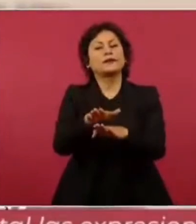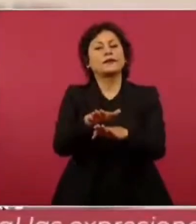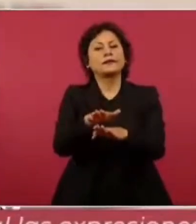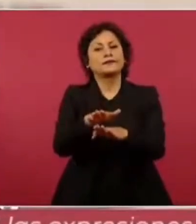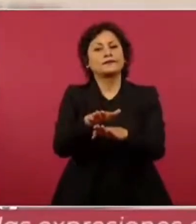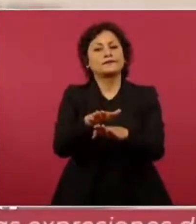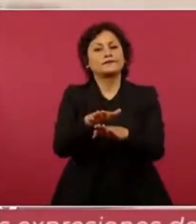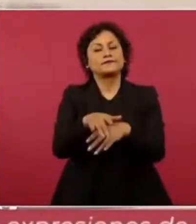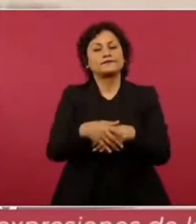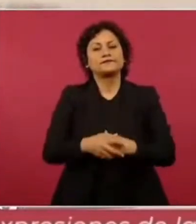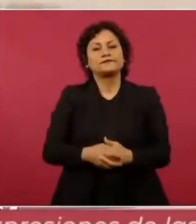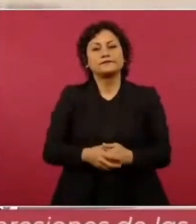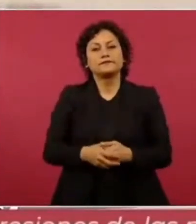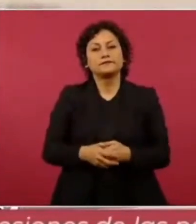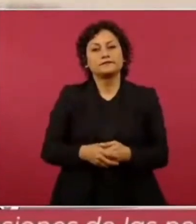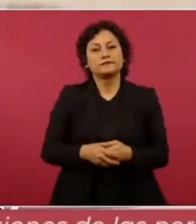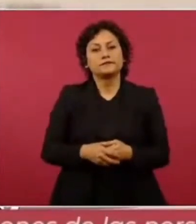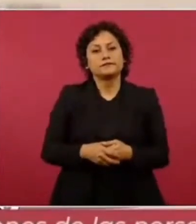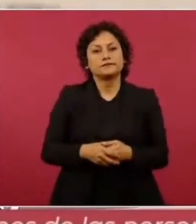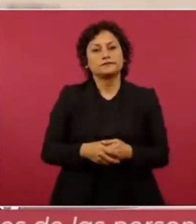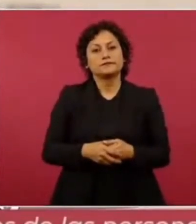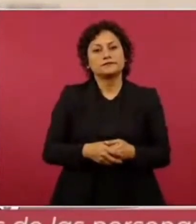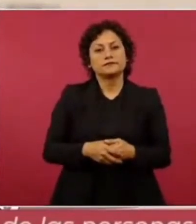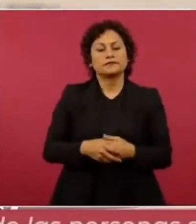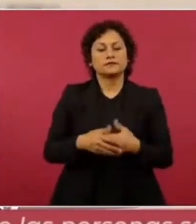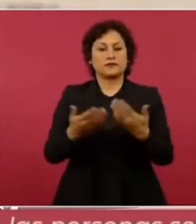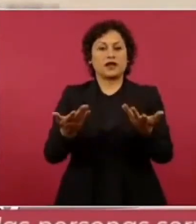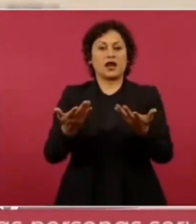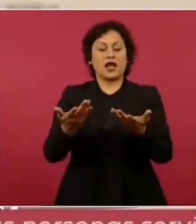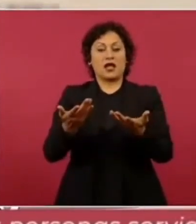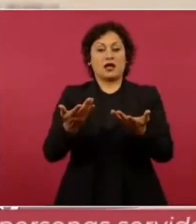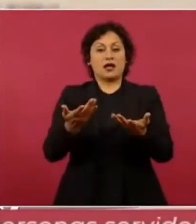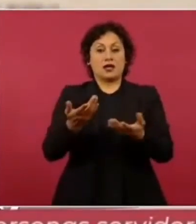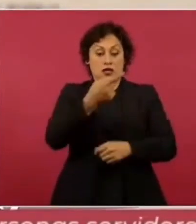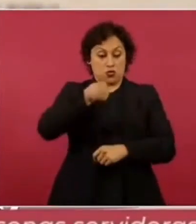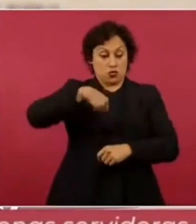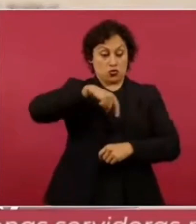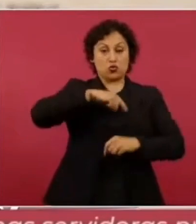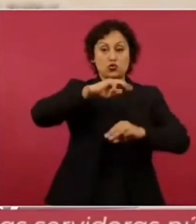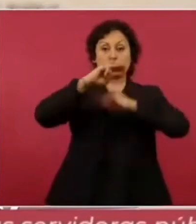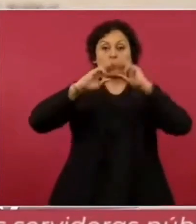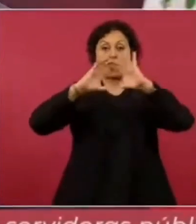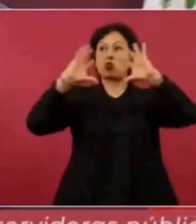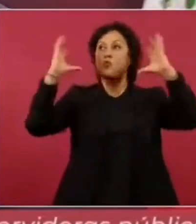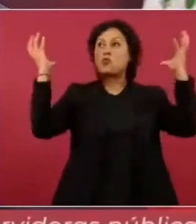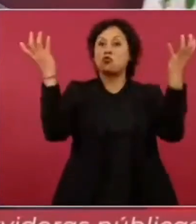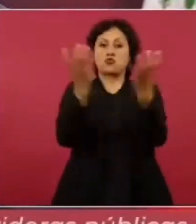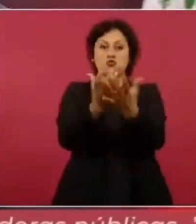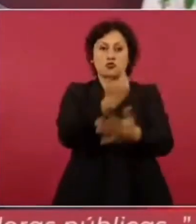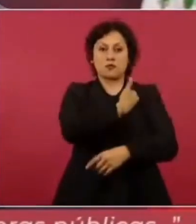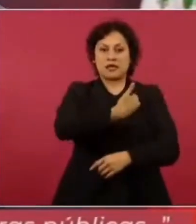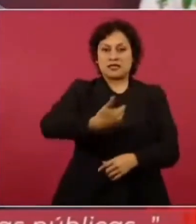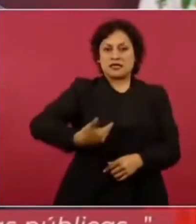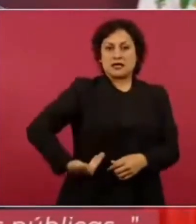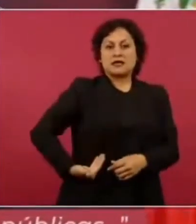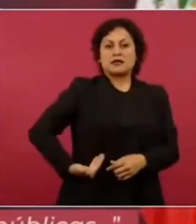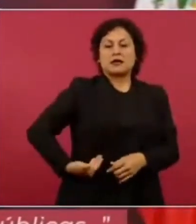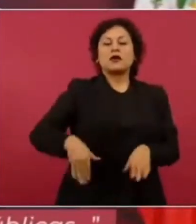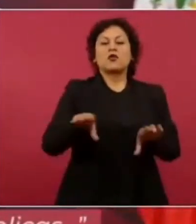andamos los gobernantes del mundo y seguimos en segundo lugar